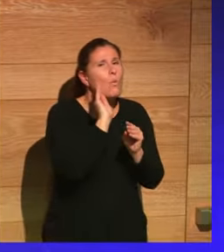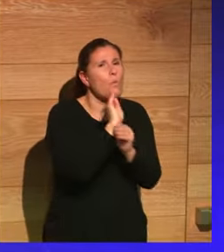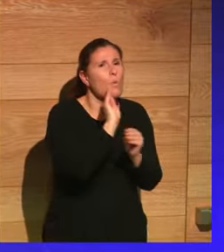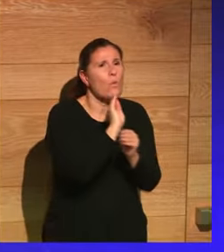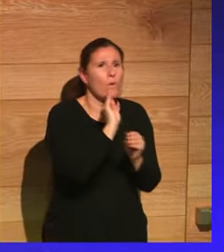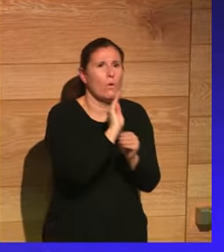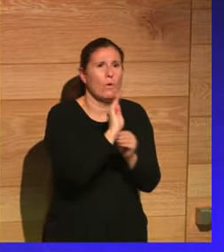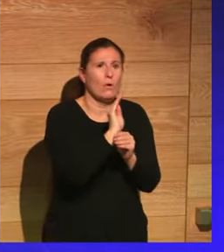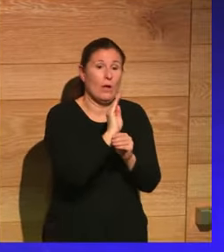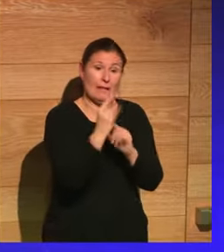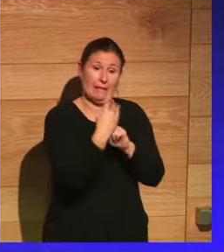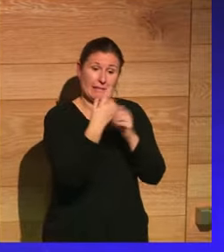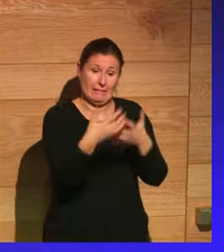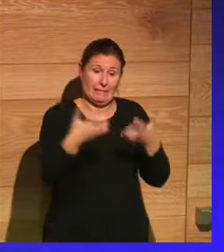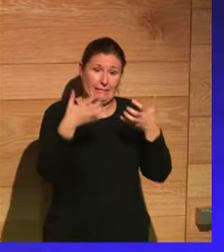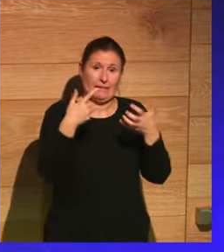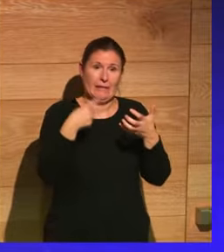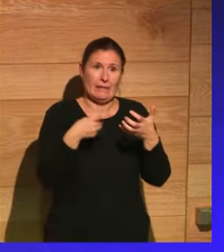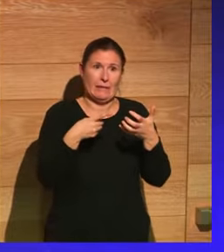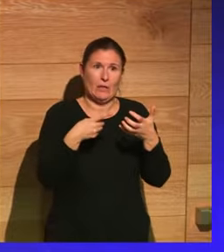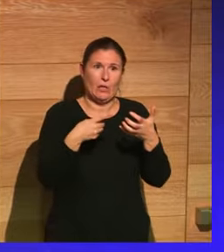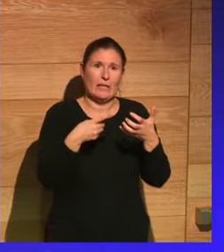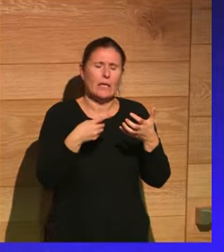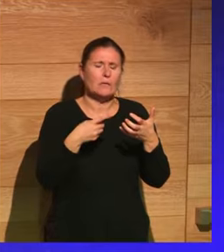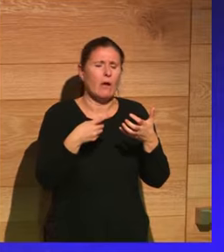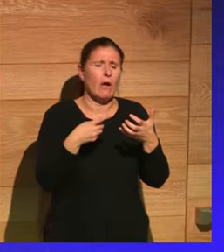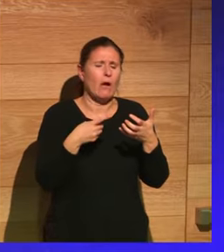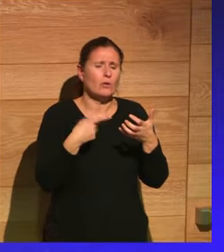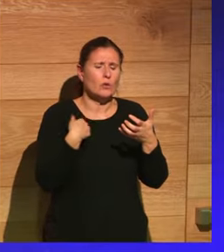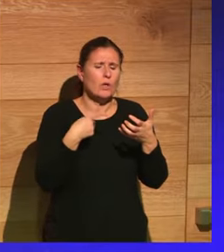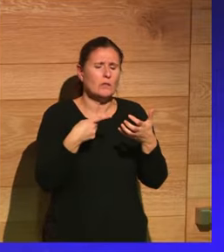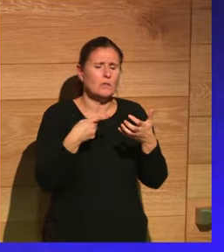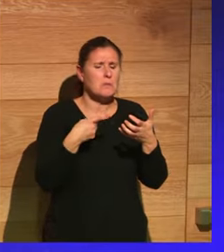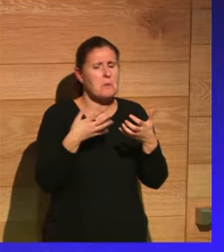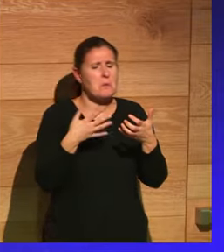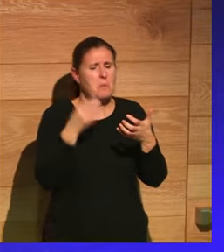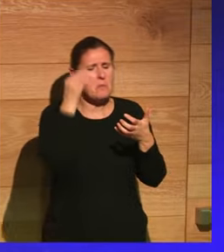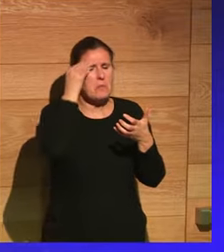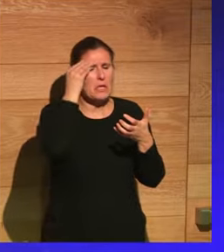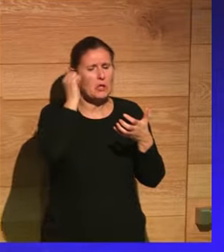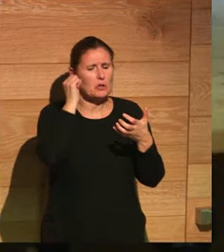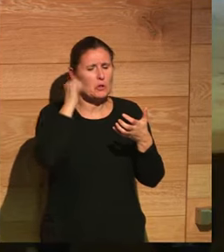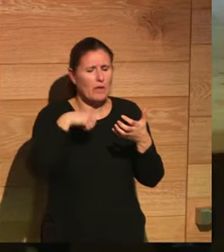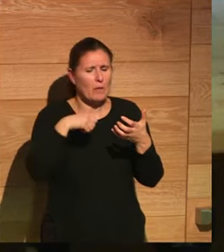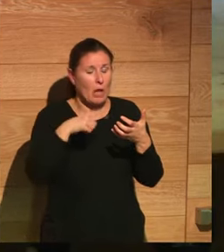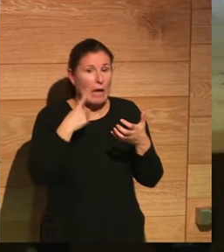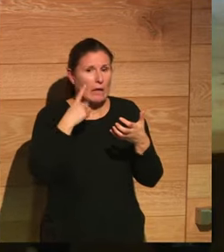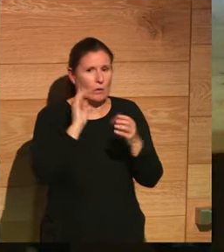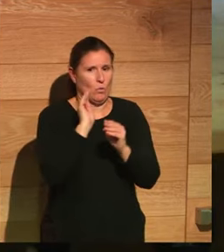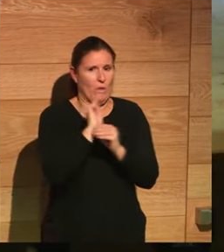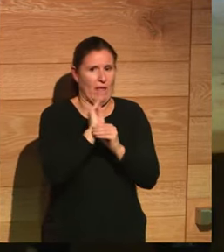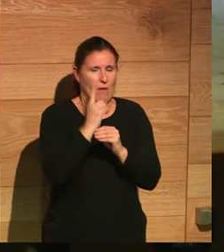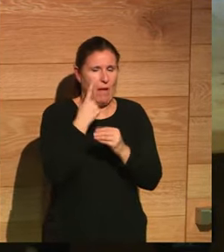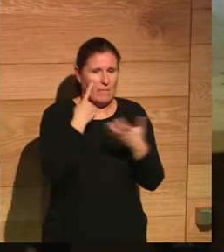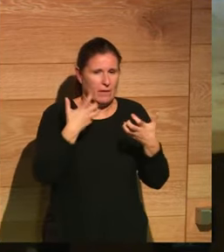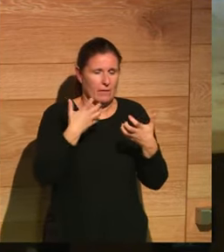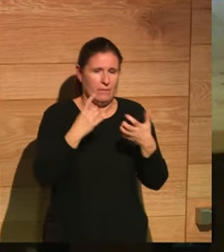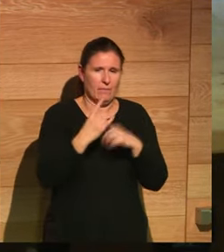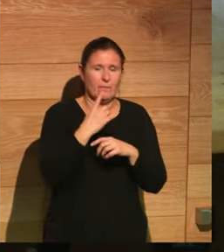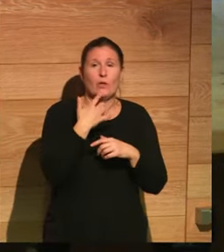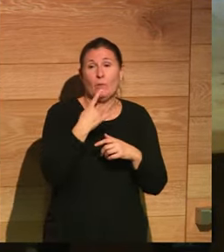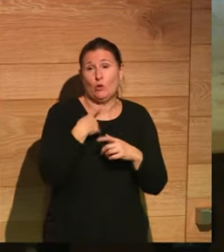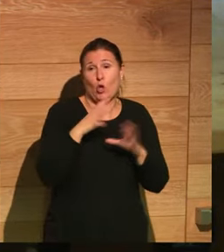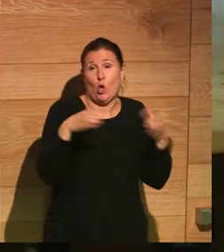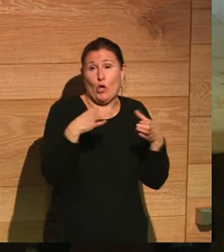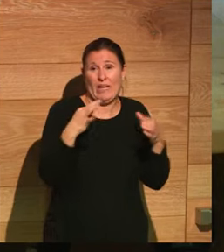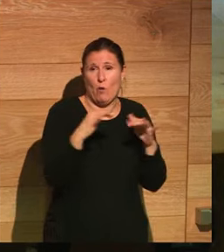con el bulo con el que probablemente estás de acuerdo ese es en el que te la van a colar o sea para mí yo soy de un equipo de fútbol muy determinado con